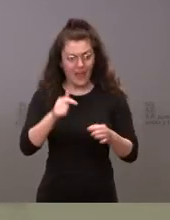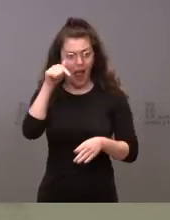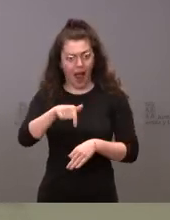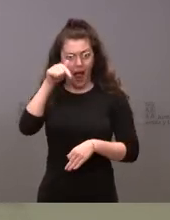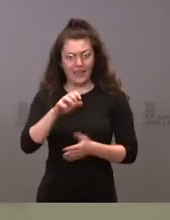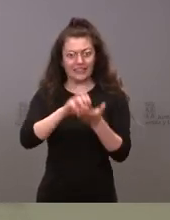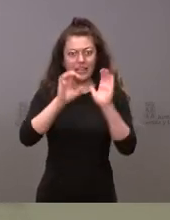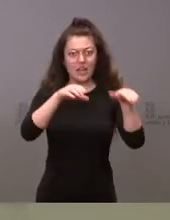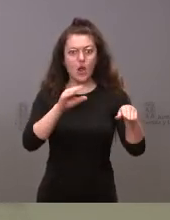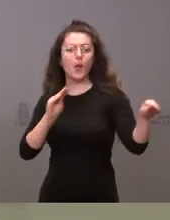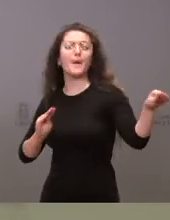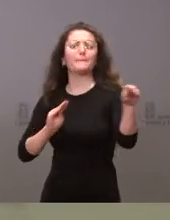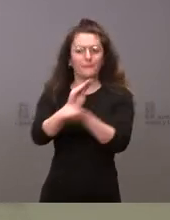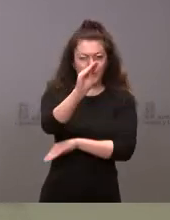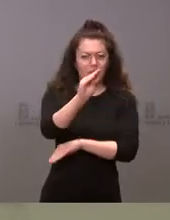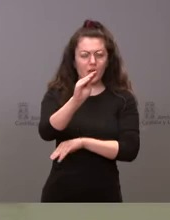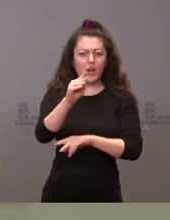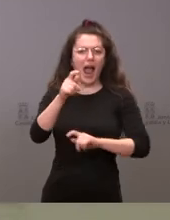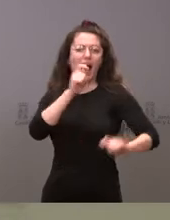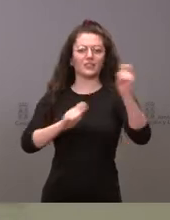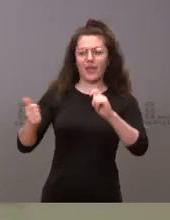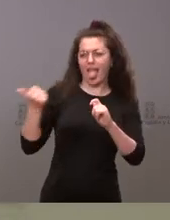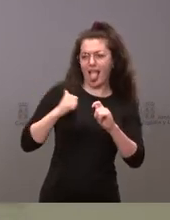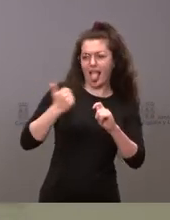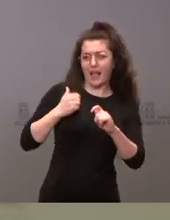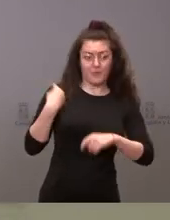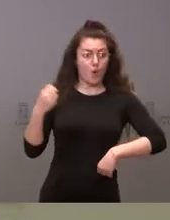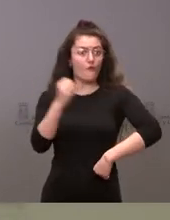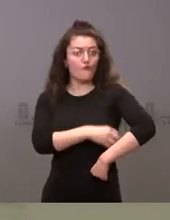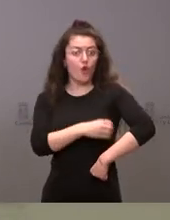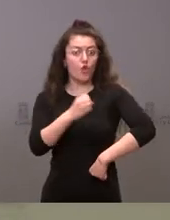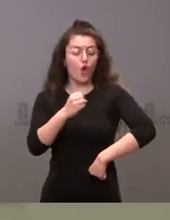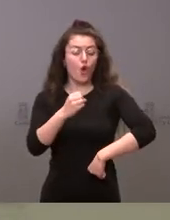fondos públicos si comparte esa idea